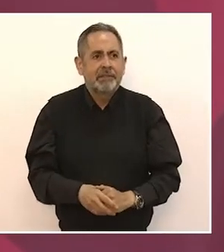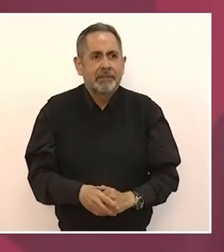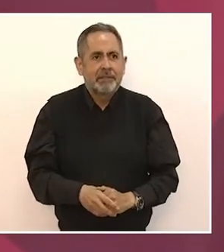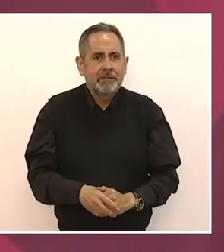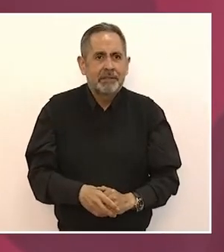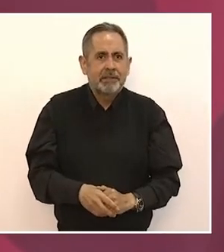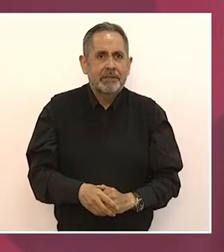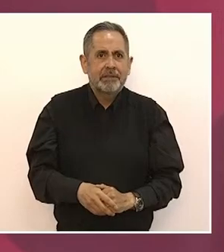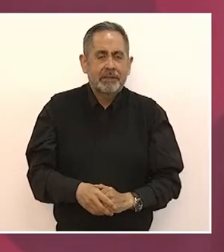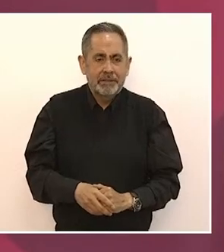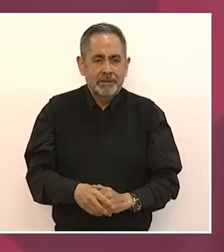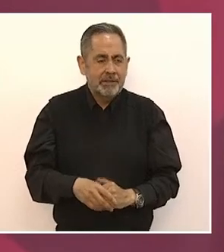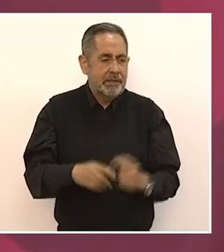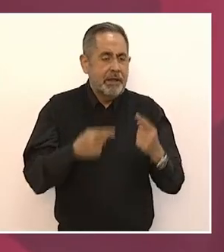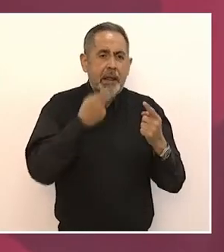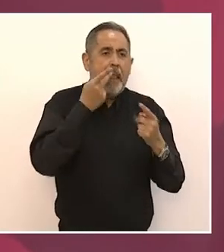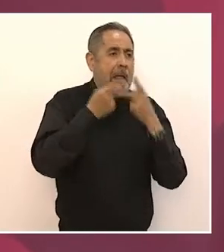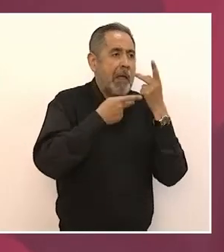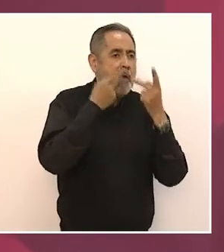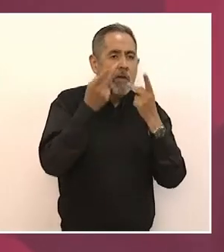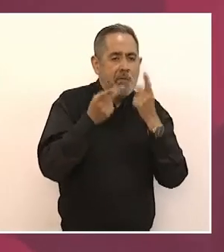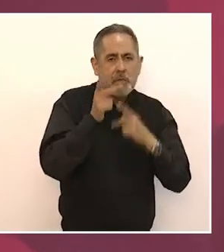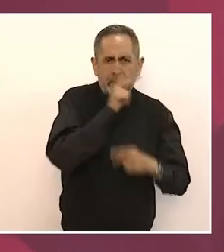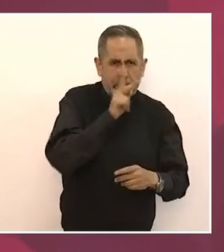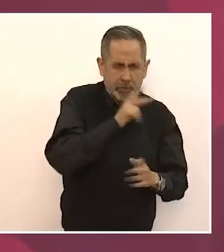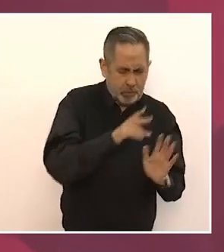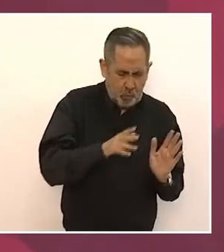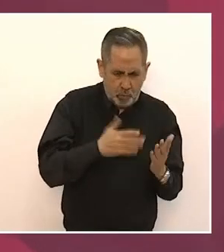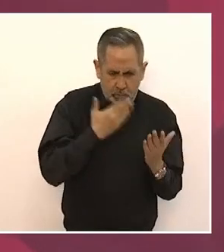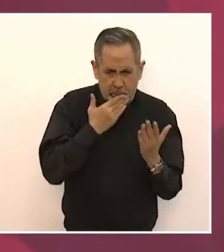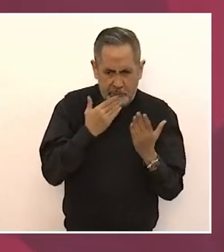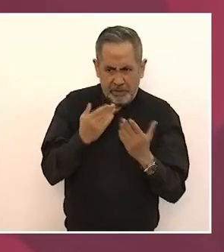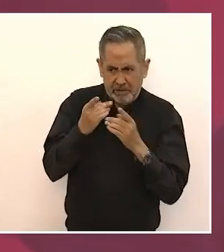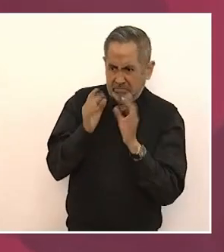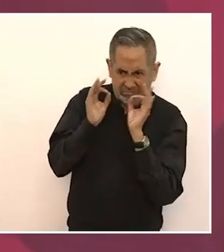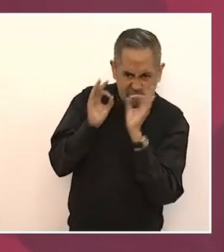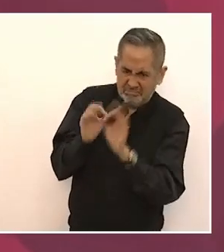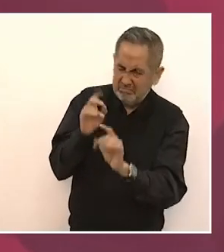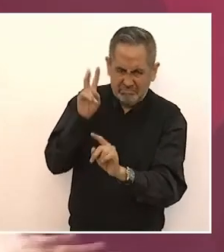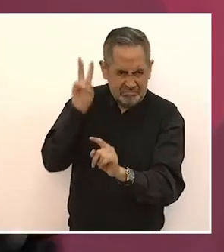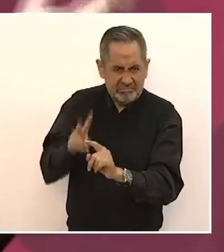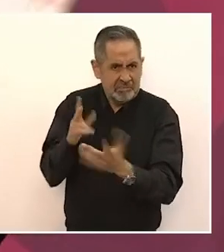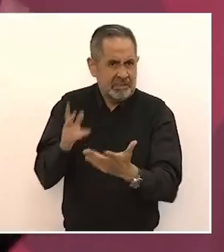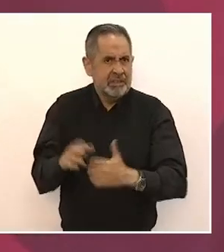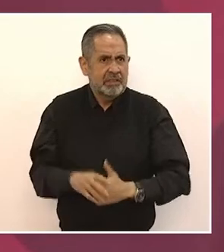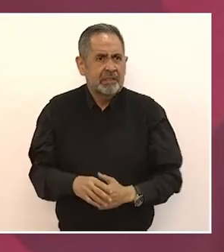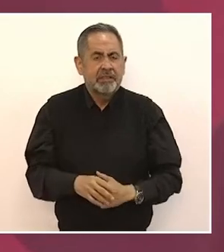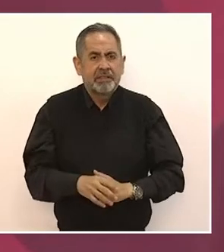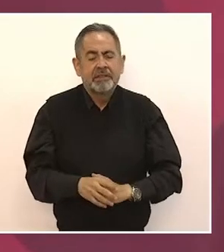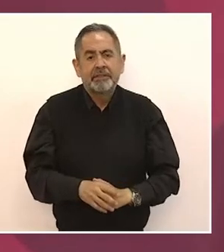menos retórica, demagogia, bueno, y tampoco